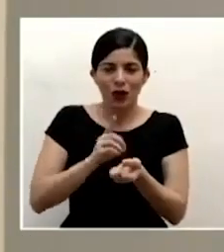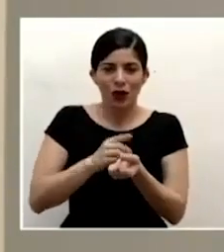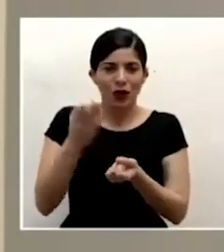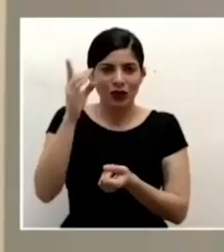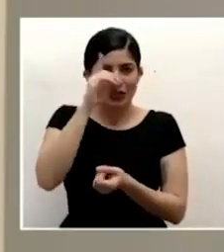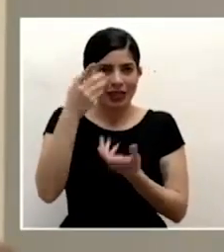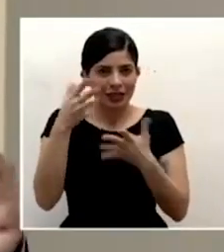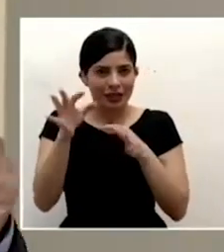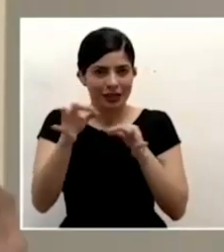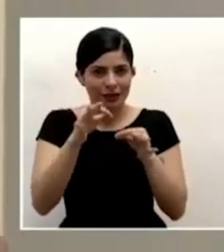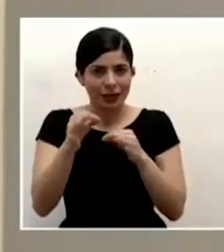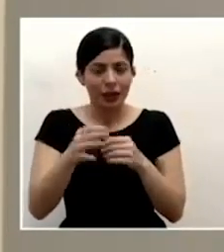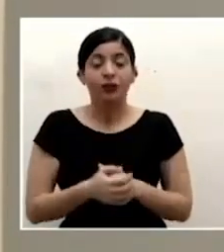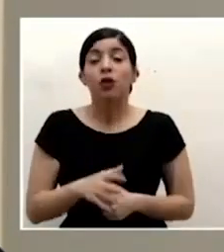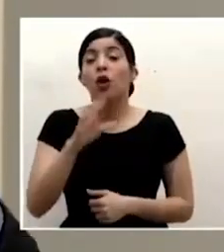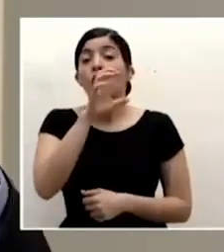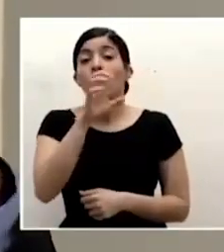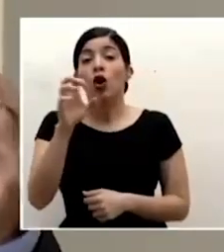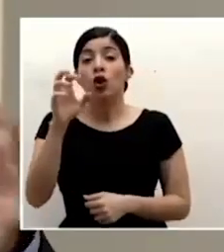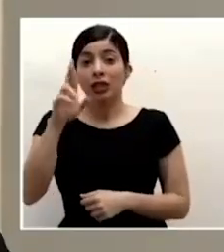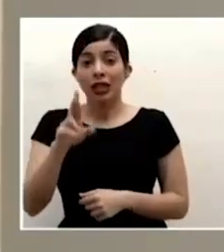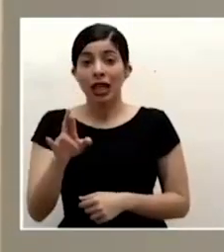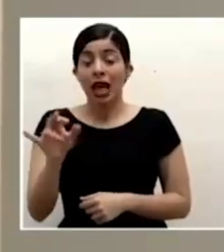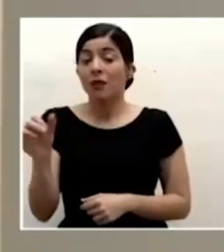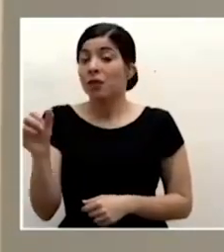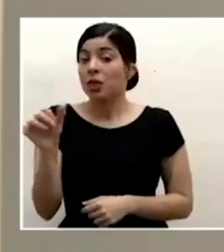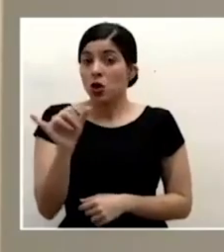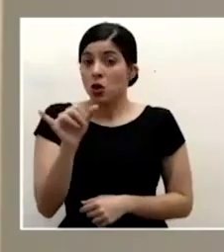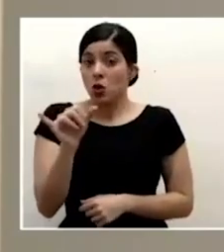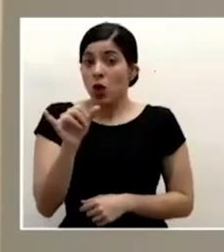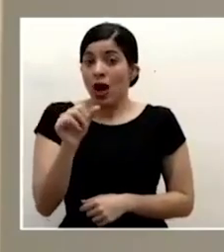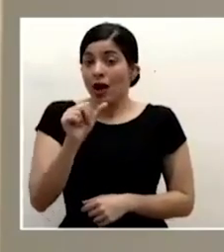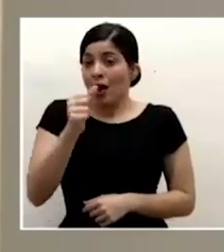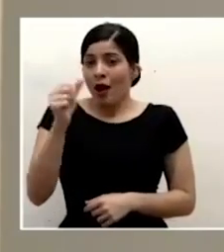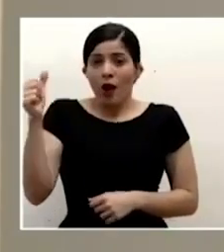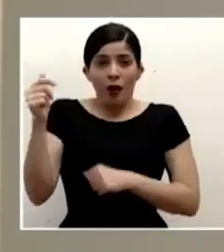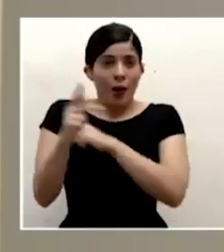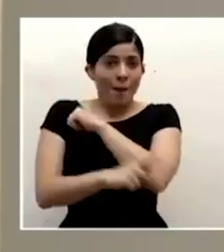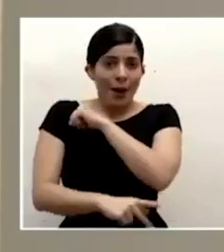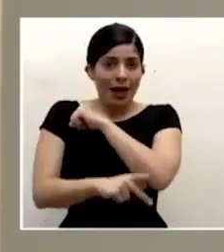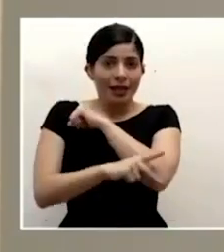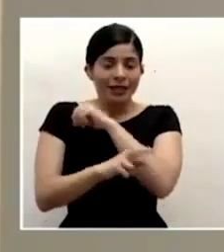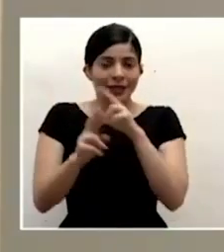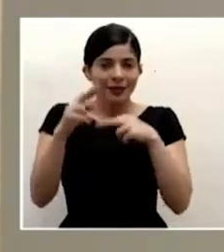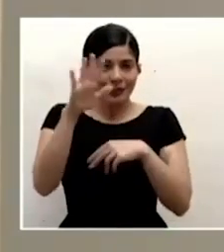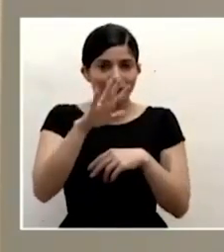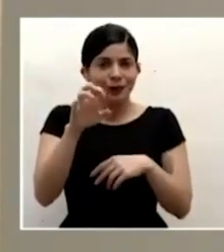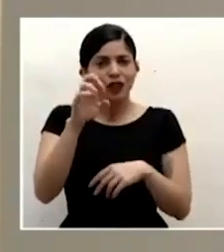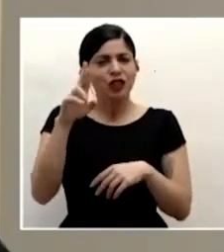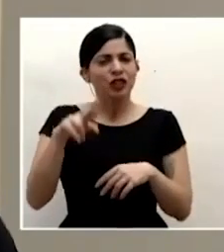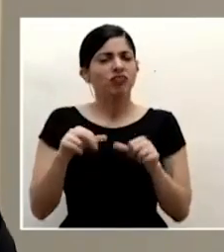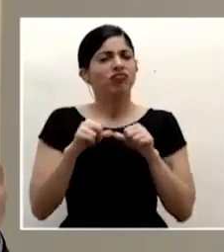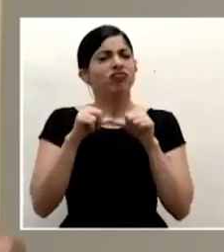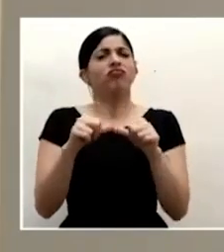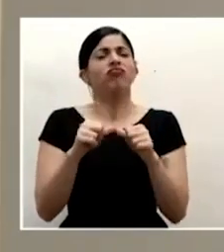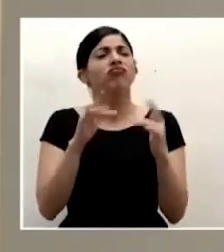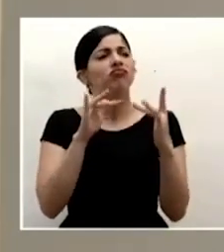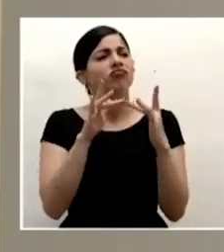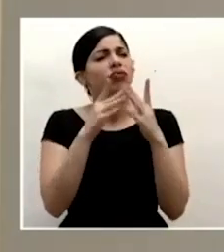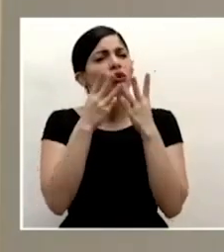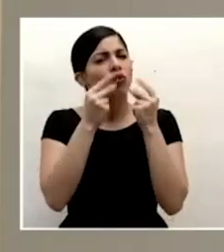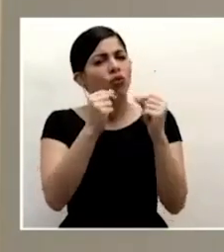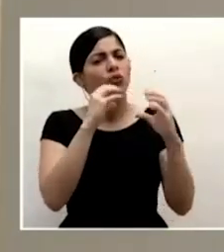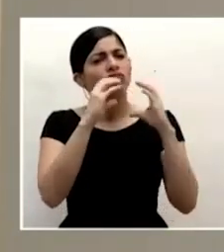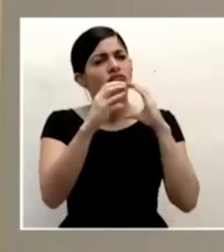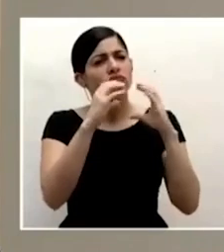salas costa rica al igual que con todos los países de la región mantenemos comunicación fluida